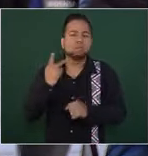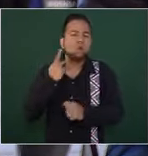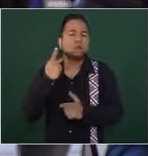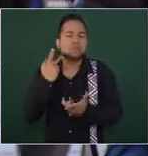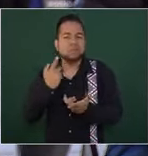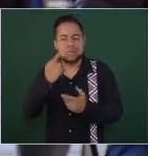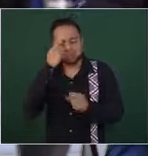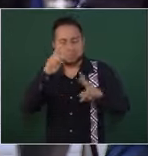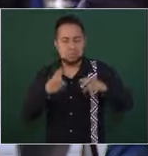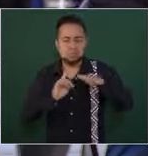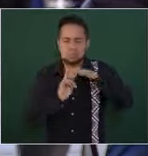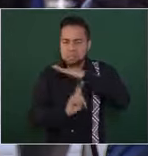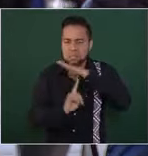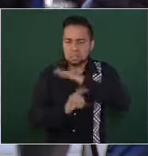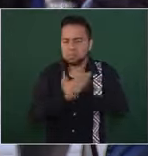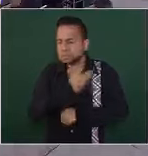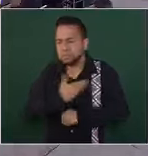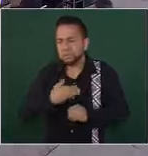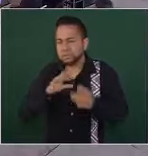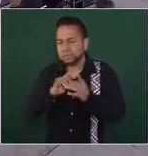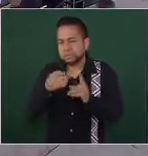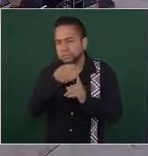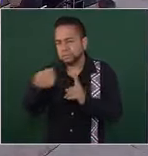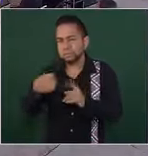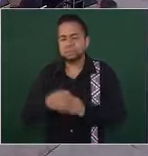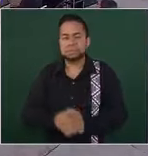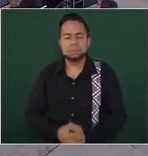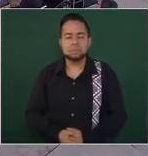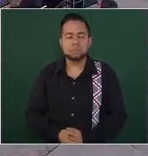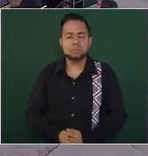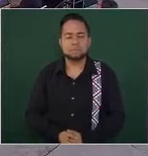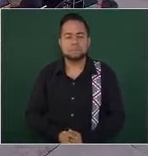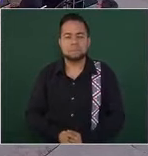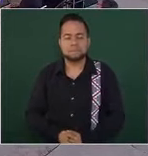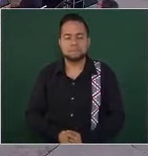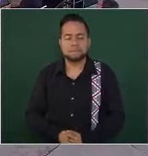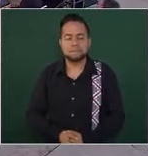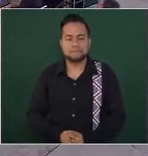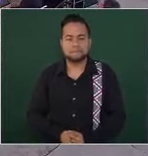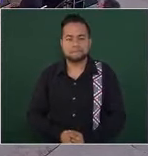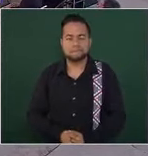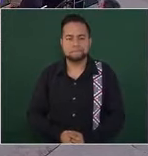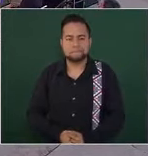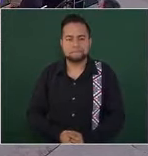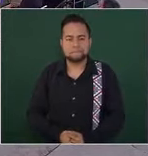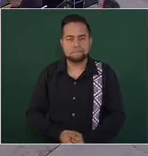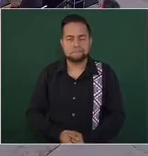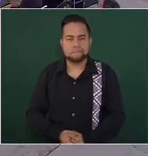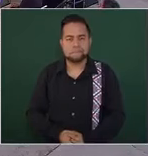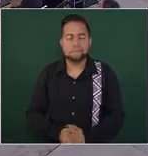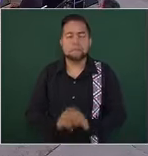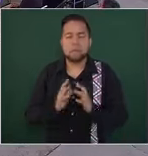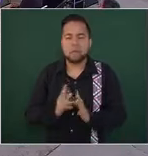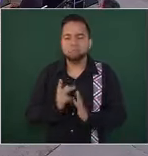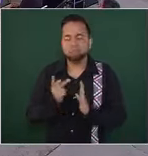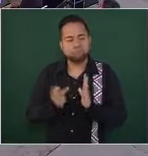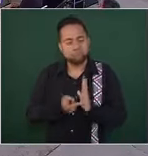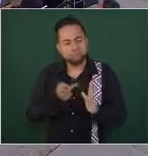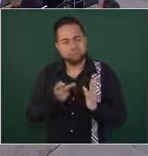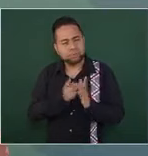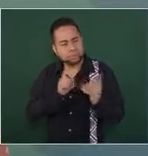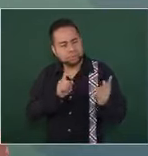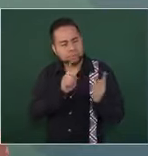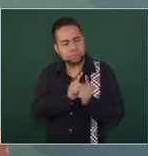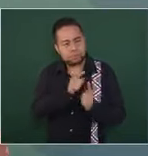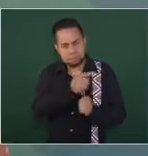migratorias presidente pues hemos estado tratando el tema con el presidente